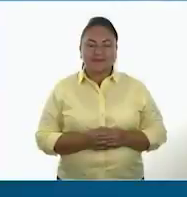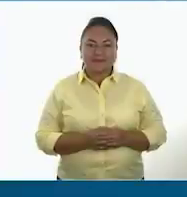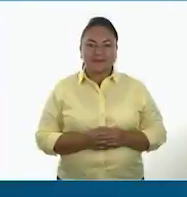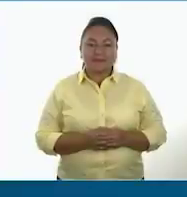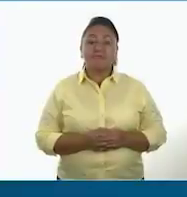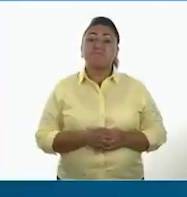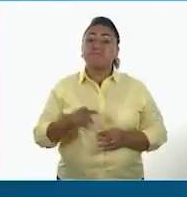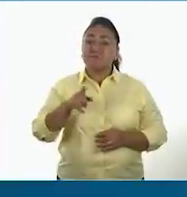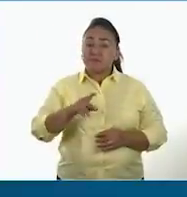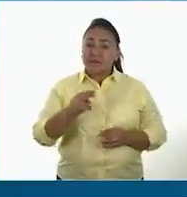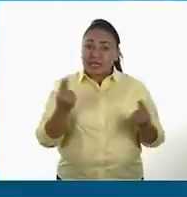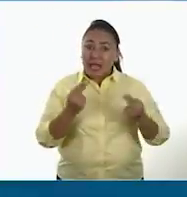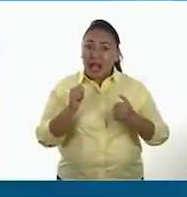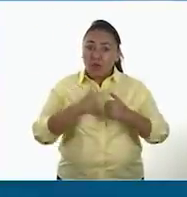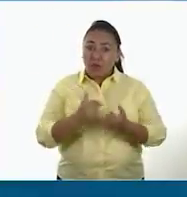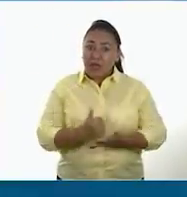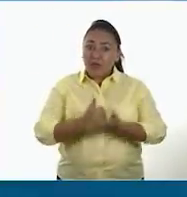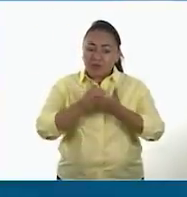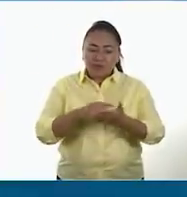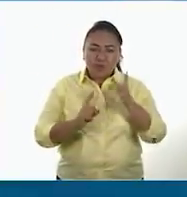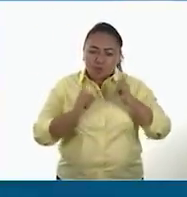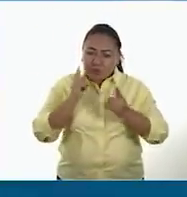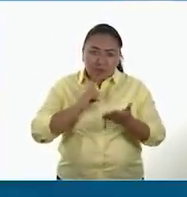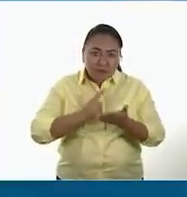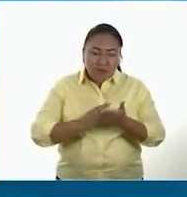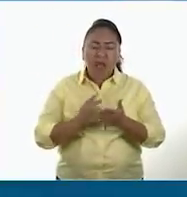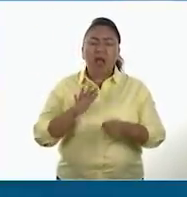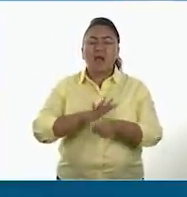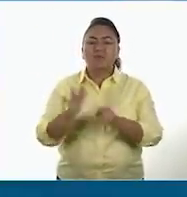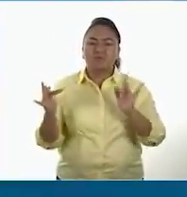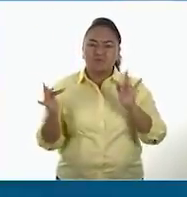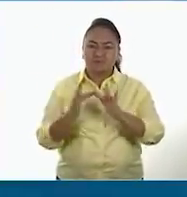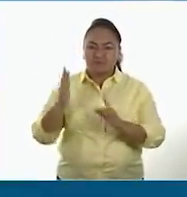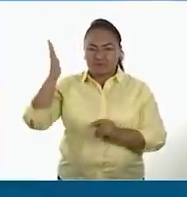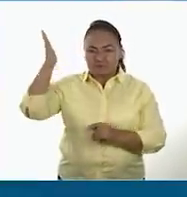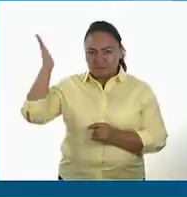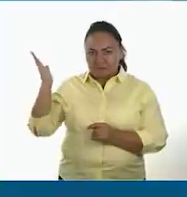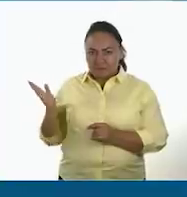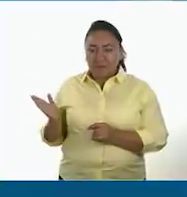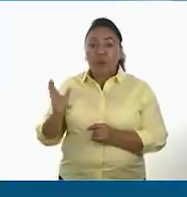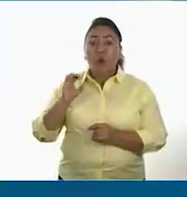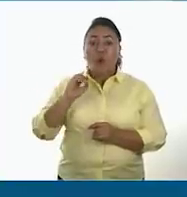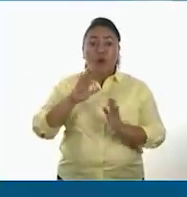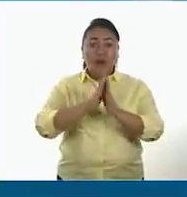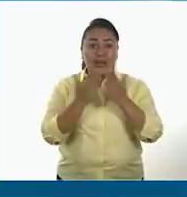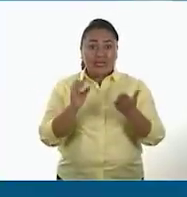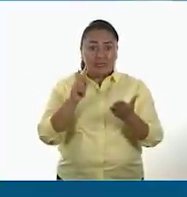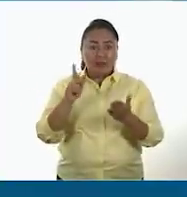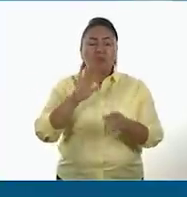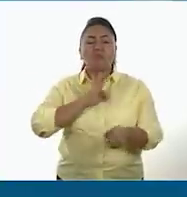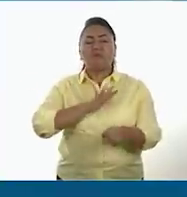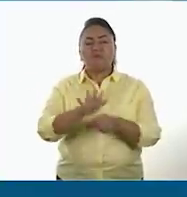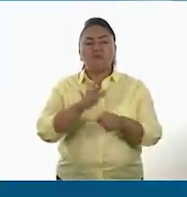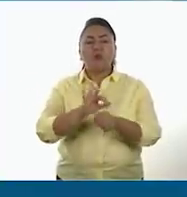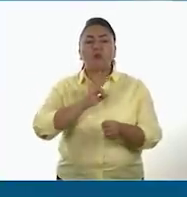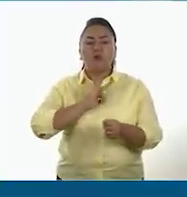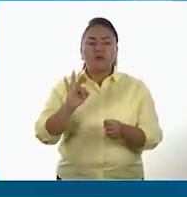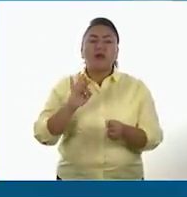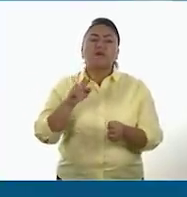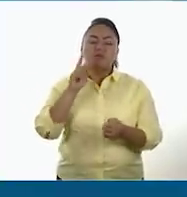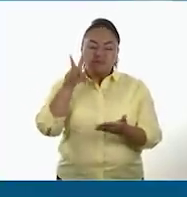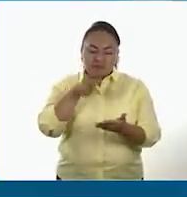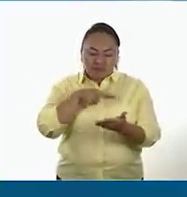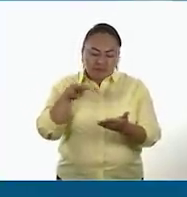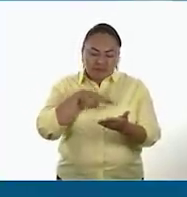Si necesitas ayuda para resolver tus dudas, contáctalos. Si tienes tus libros de texto en casa, consúltalos, léelos con